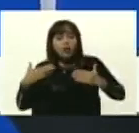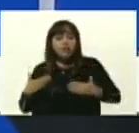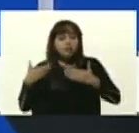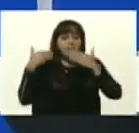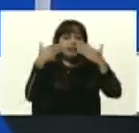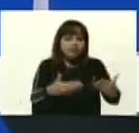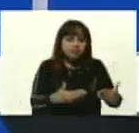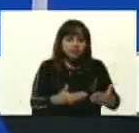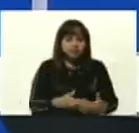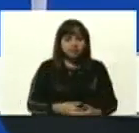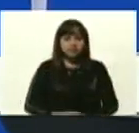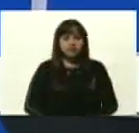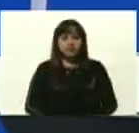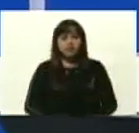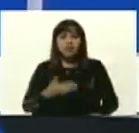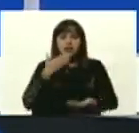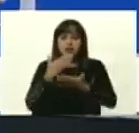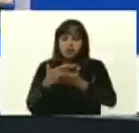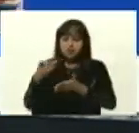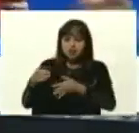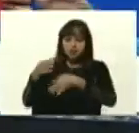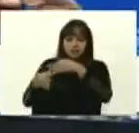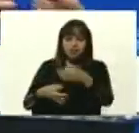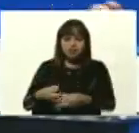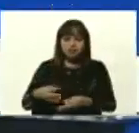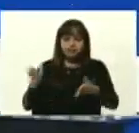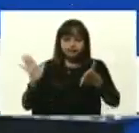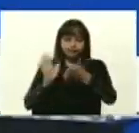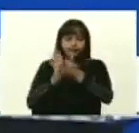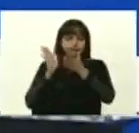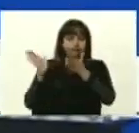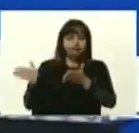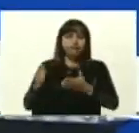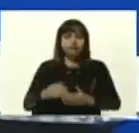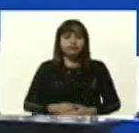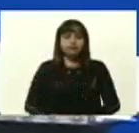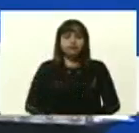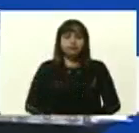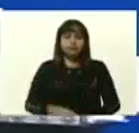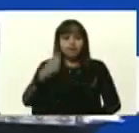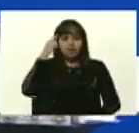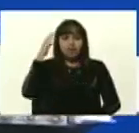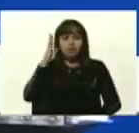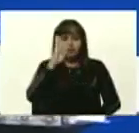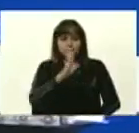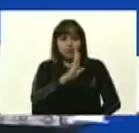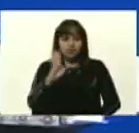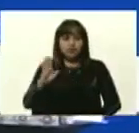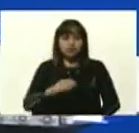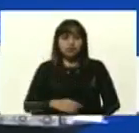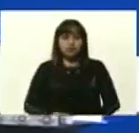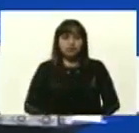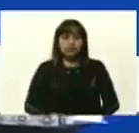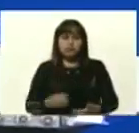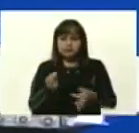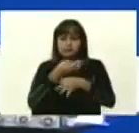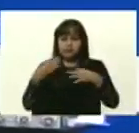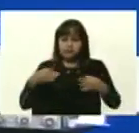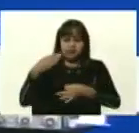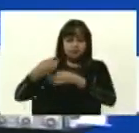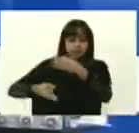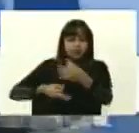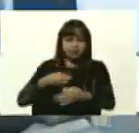adelante, compadre. Gracias Héctor, chócala ahí. Que Dios te bendiga, Héctor. Excelente, fíjense.